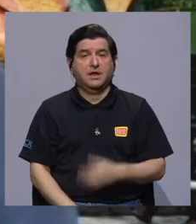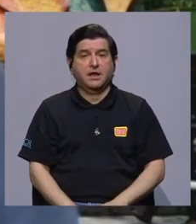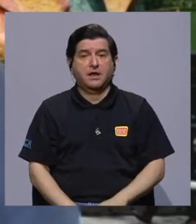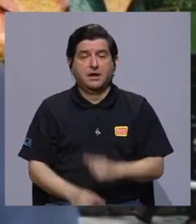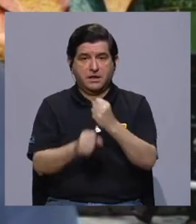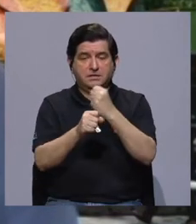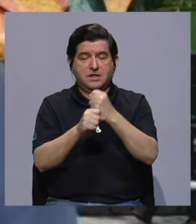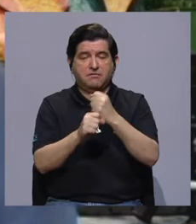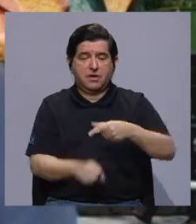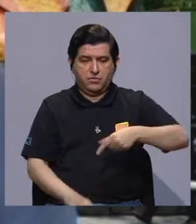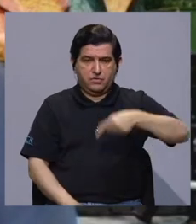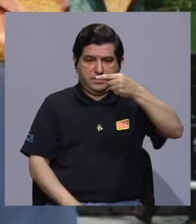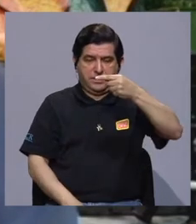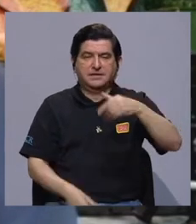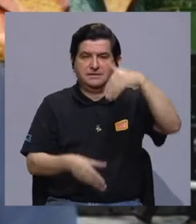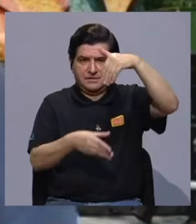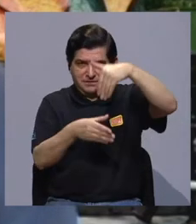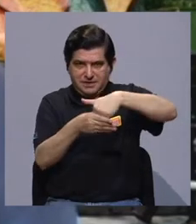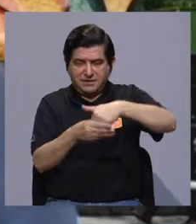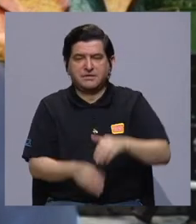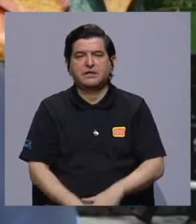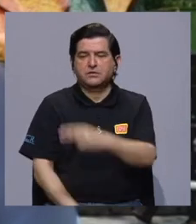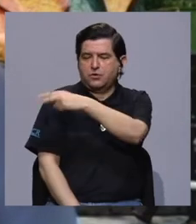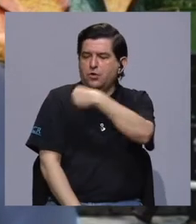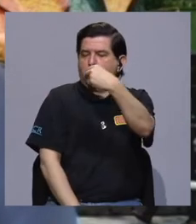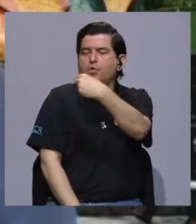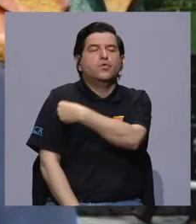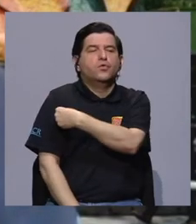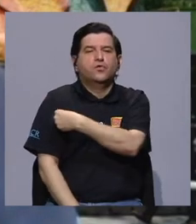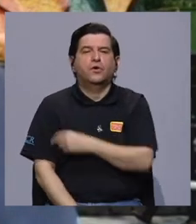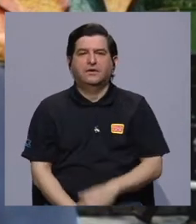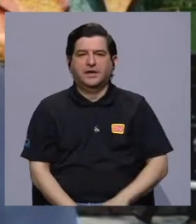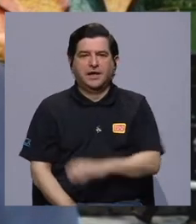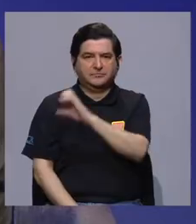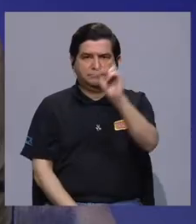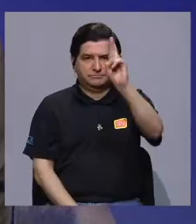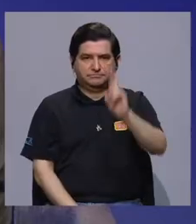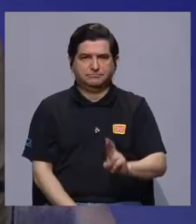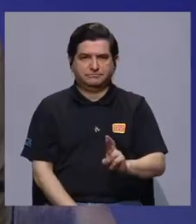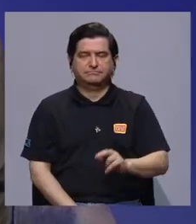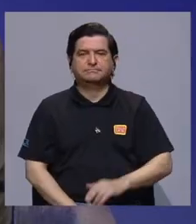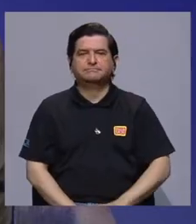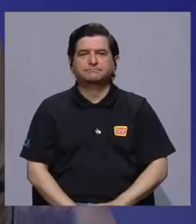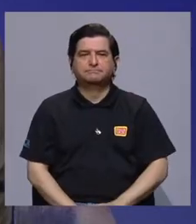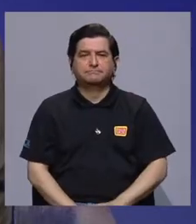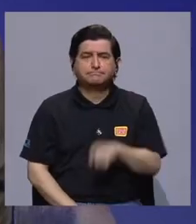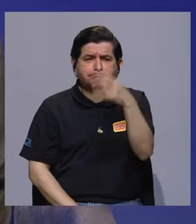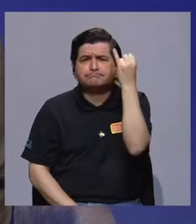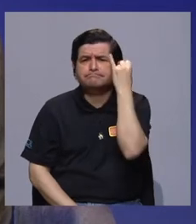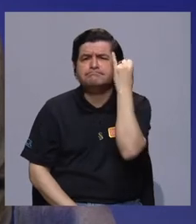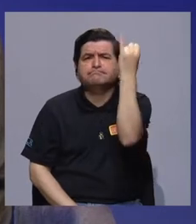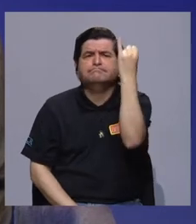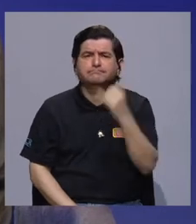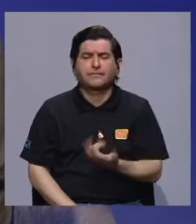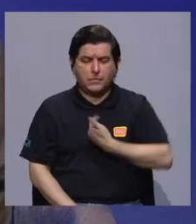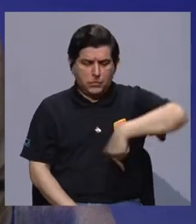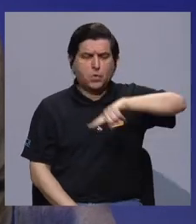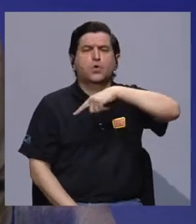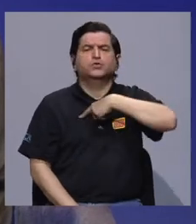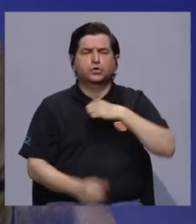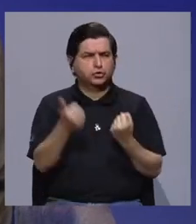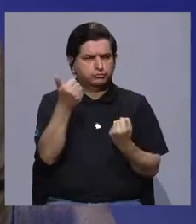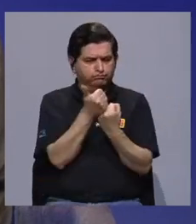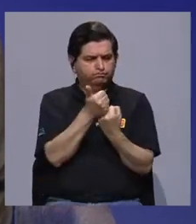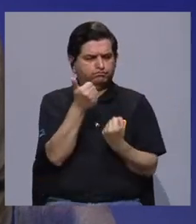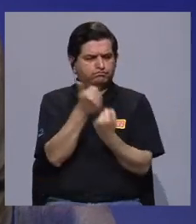puesto gerencial en este momento en la Cruz Roja Costalicense. En ese sentido, pues,